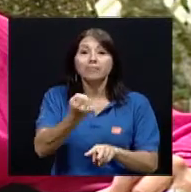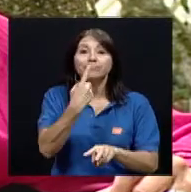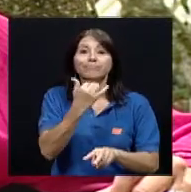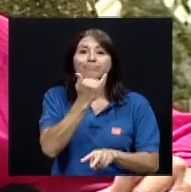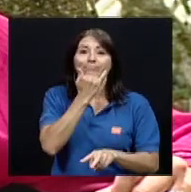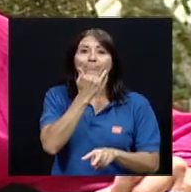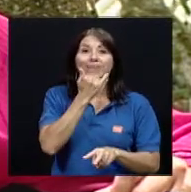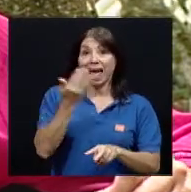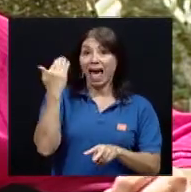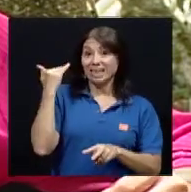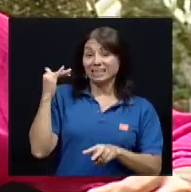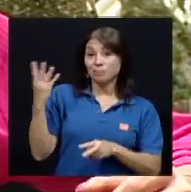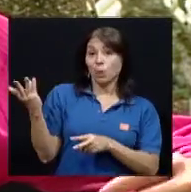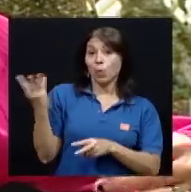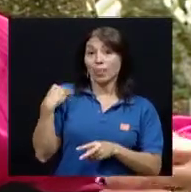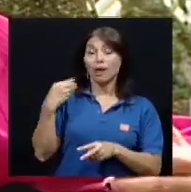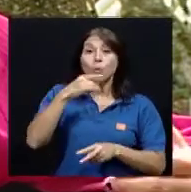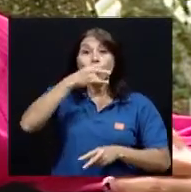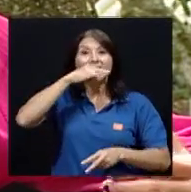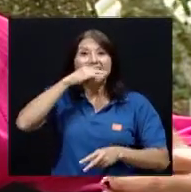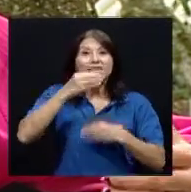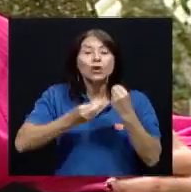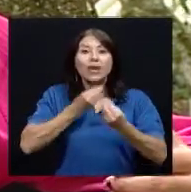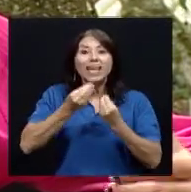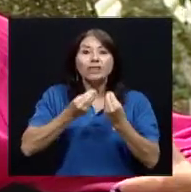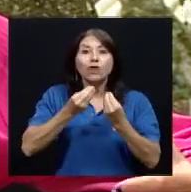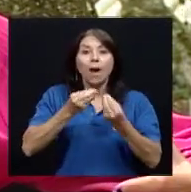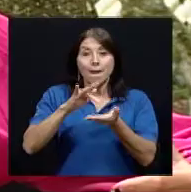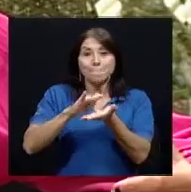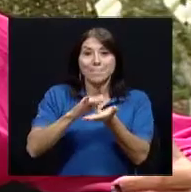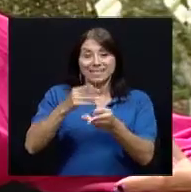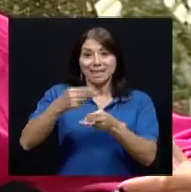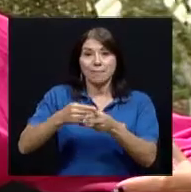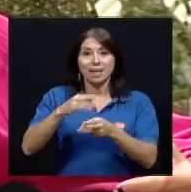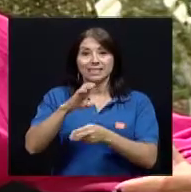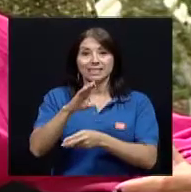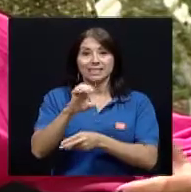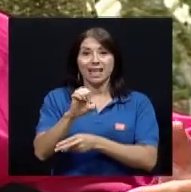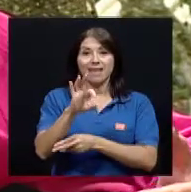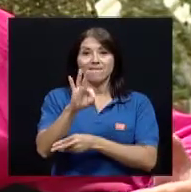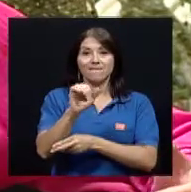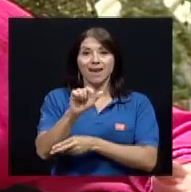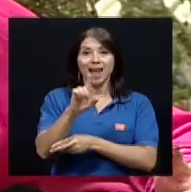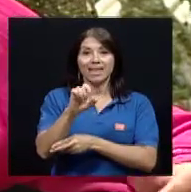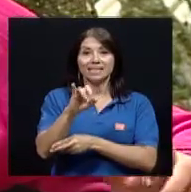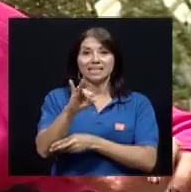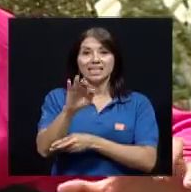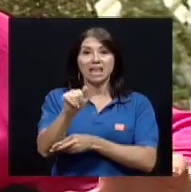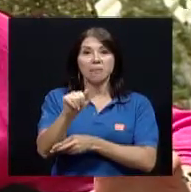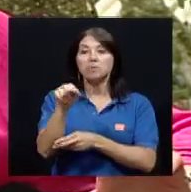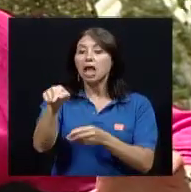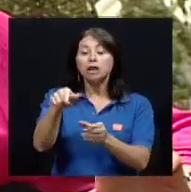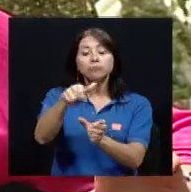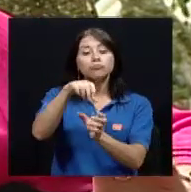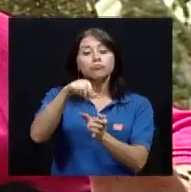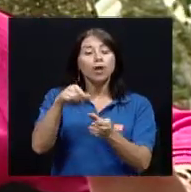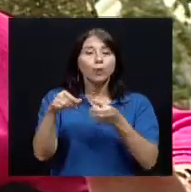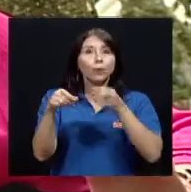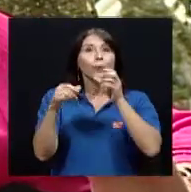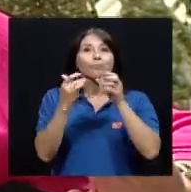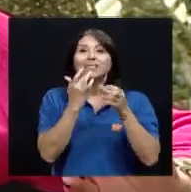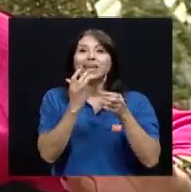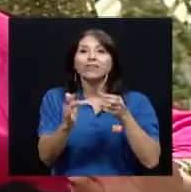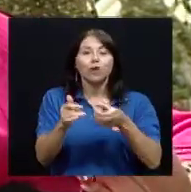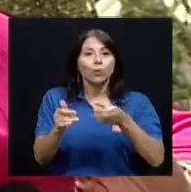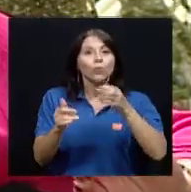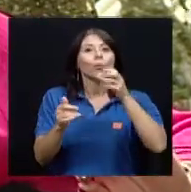un colega de un niño que se intoxicó tomándose un frasco completo de cefalexina de un antibiótico porque lo vio le supone que se lo tomó entonces ahí hay